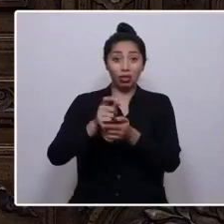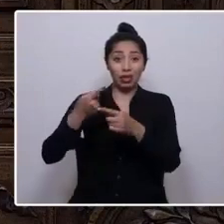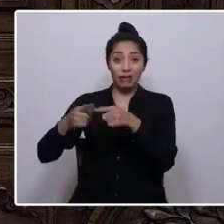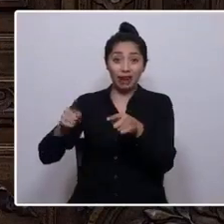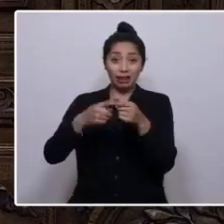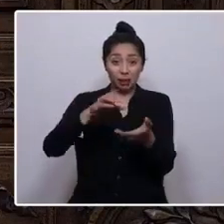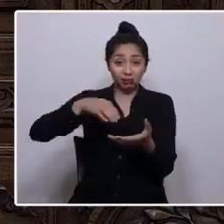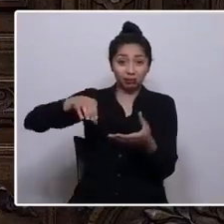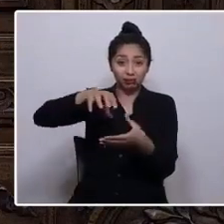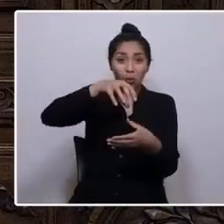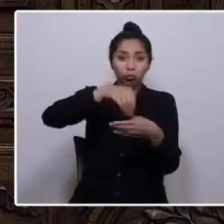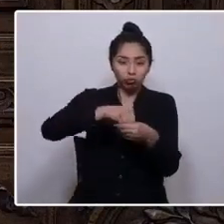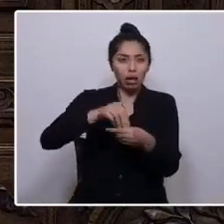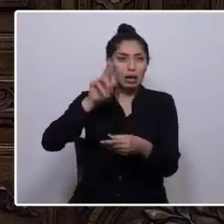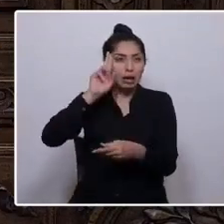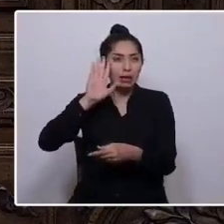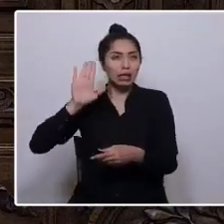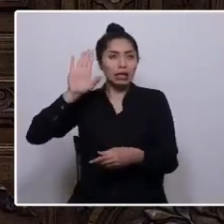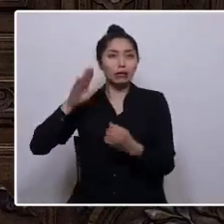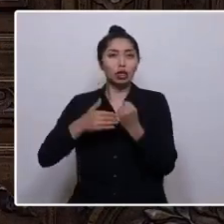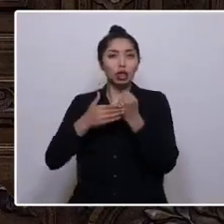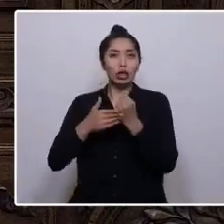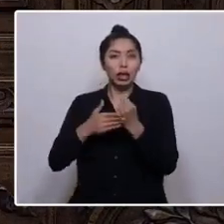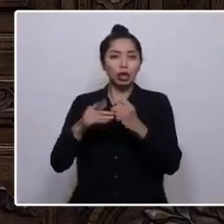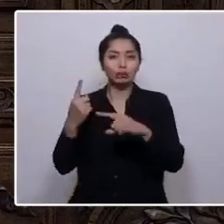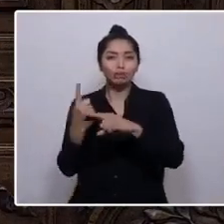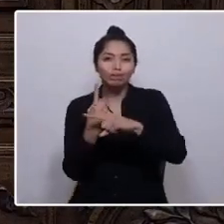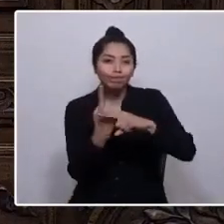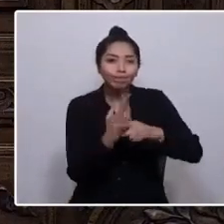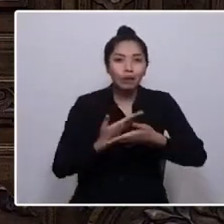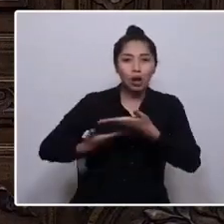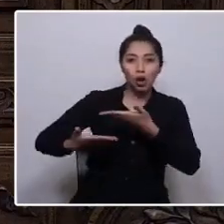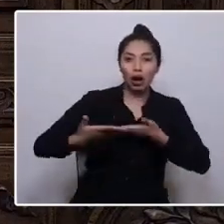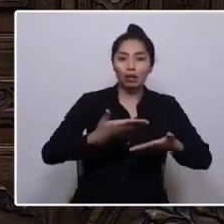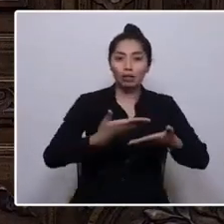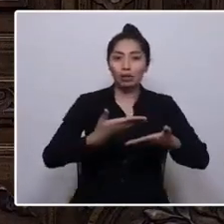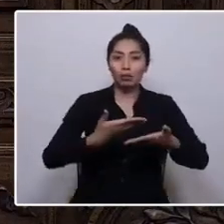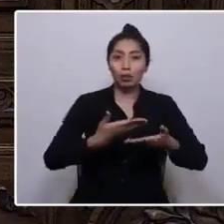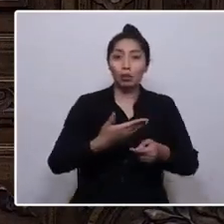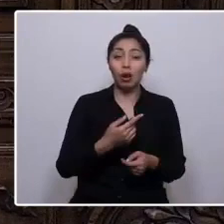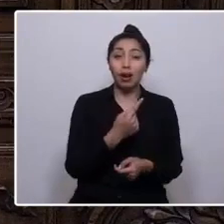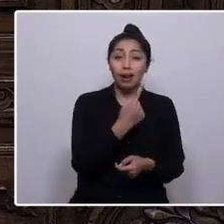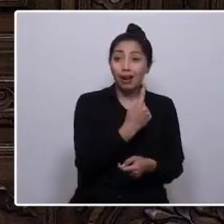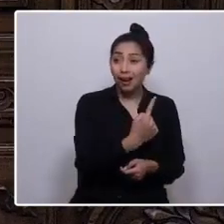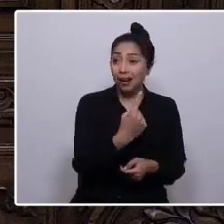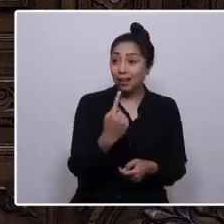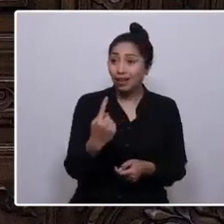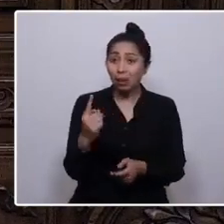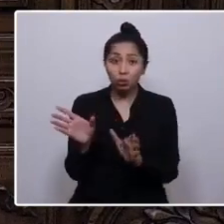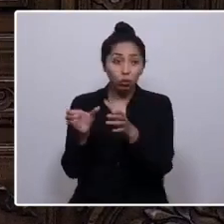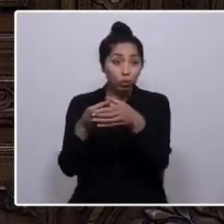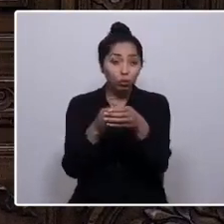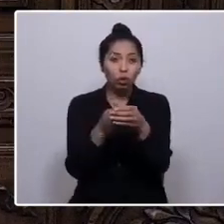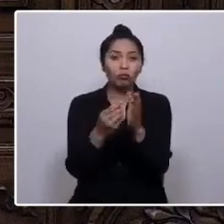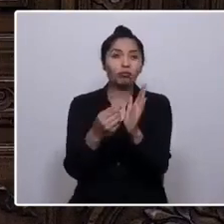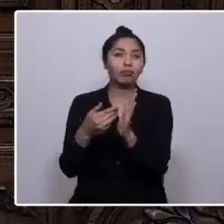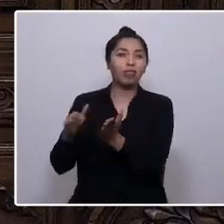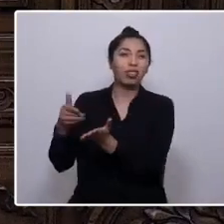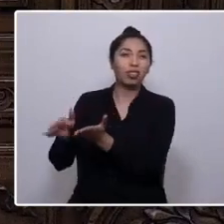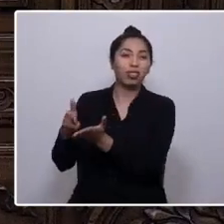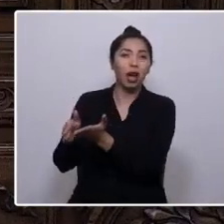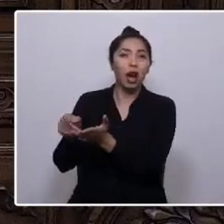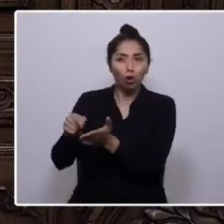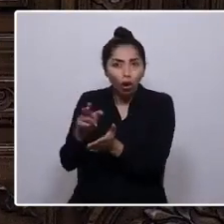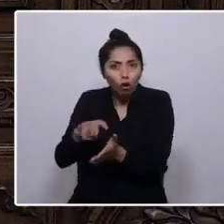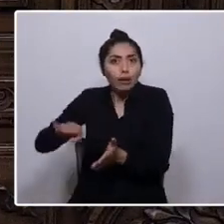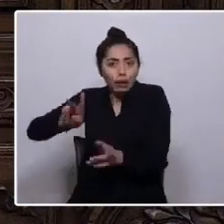solidario y dialogante. Donde cada una, y especialmente las excluidas por la constitución de la dictadura, nos volvamos a encontrar y donde